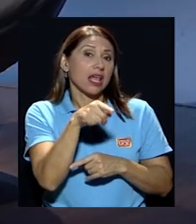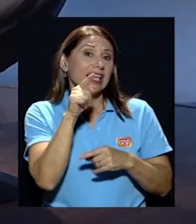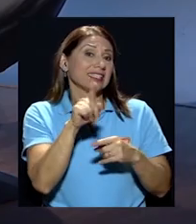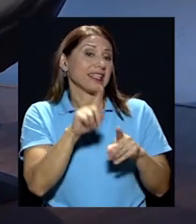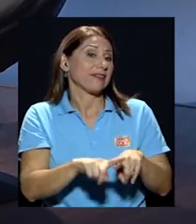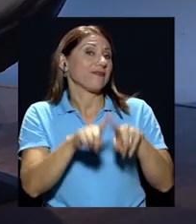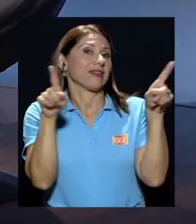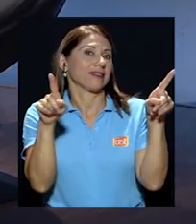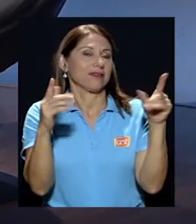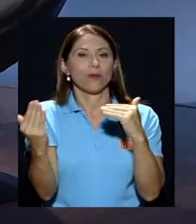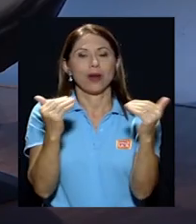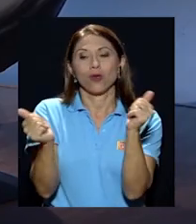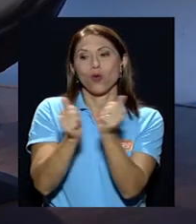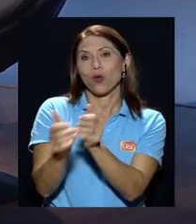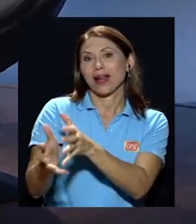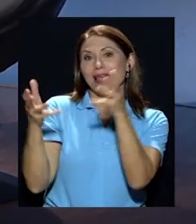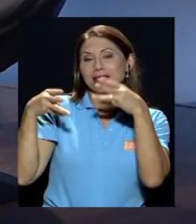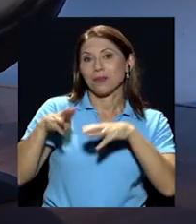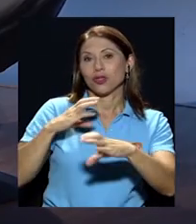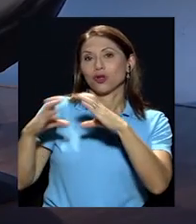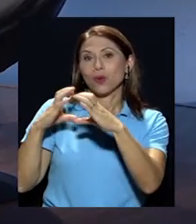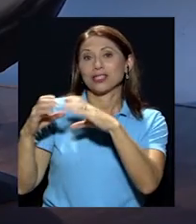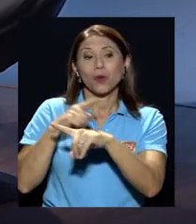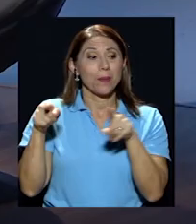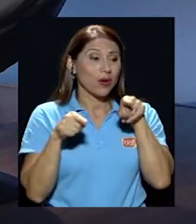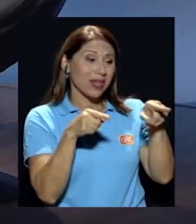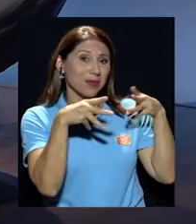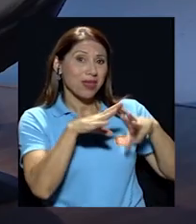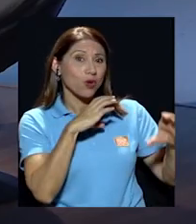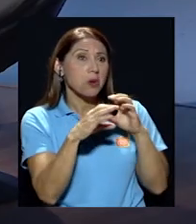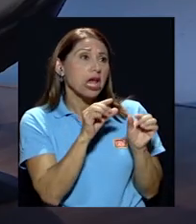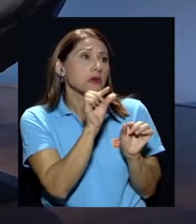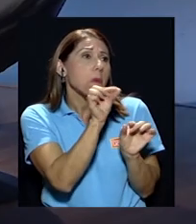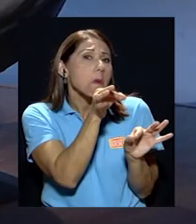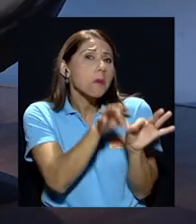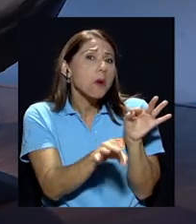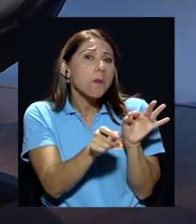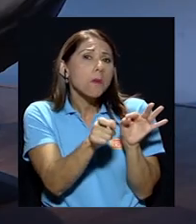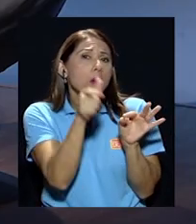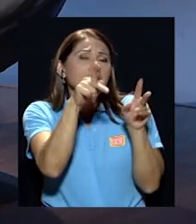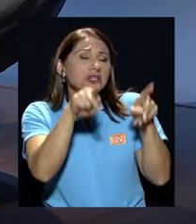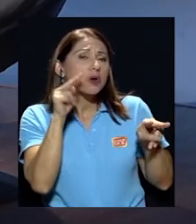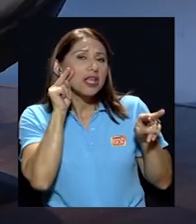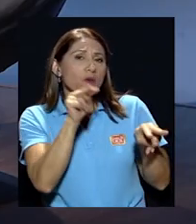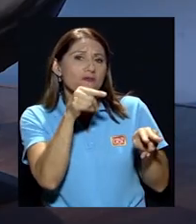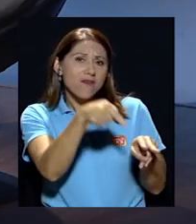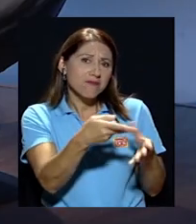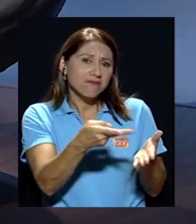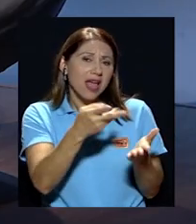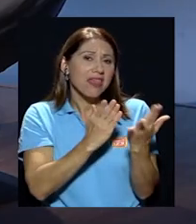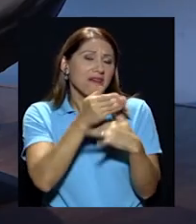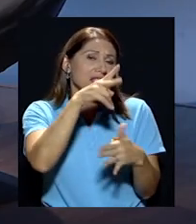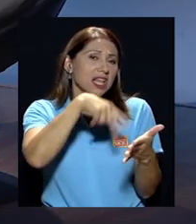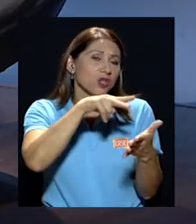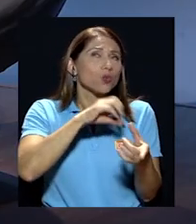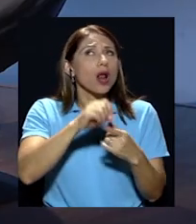pero su repercusión en la sociedad es mínimo porque es mínima la audiencia sea por lectura sea porque